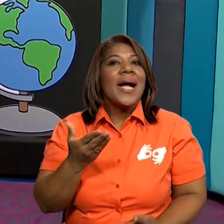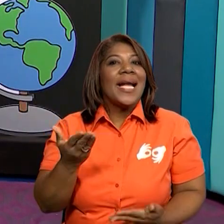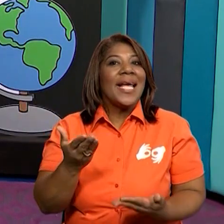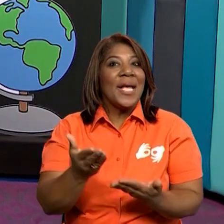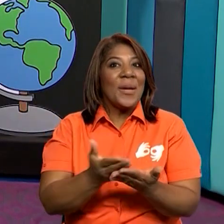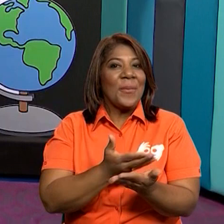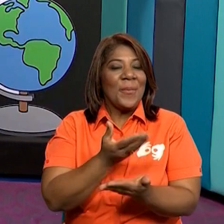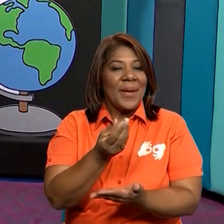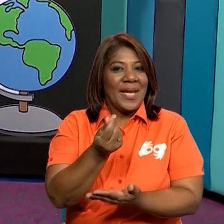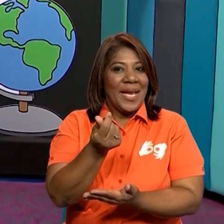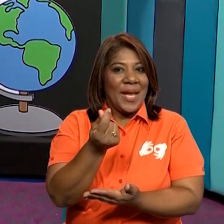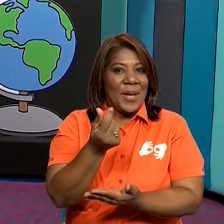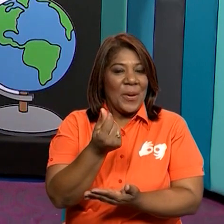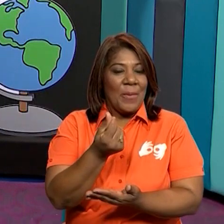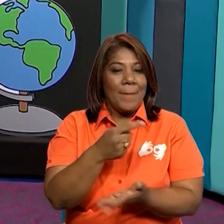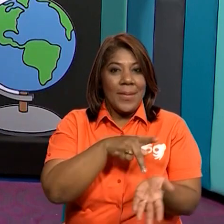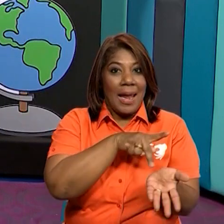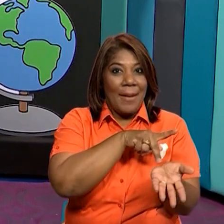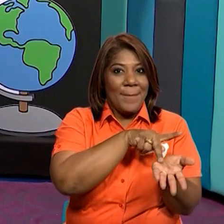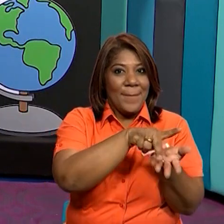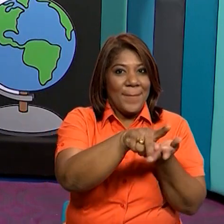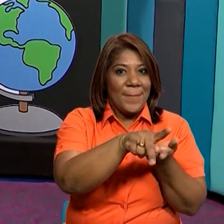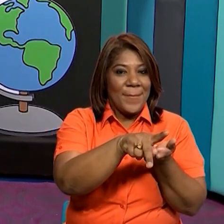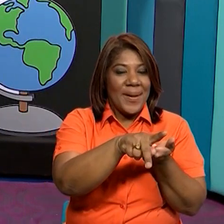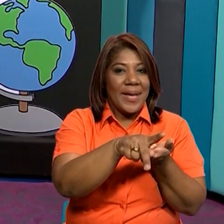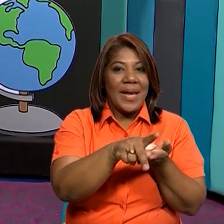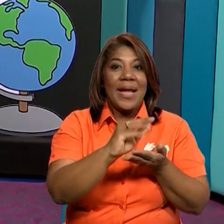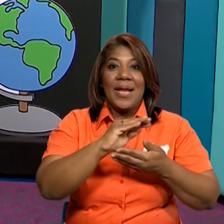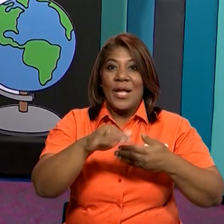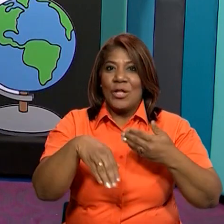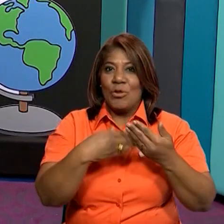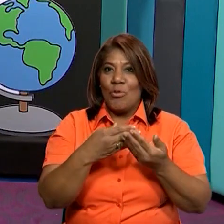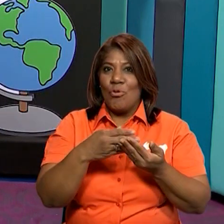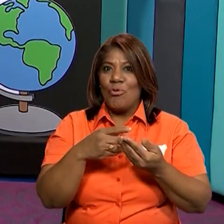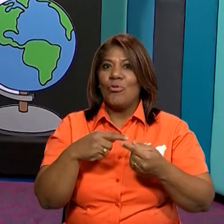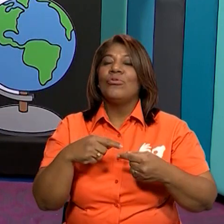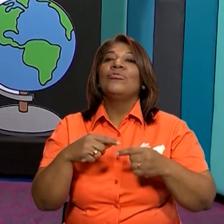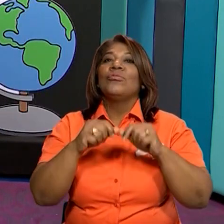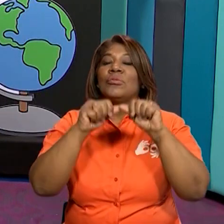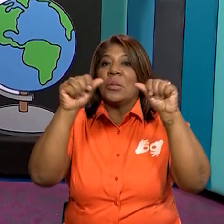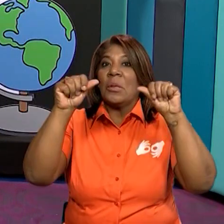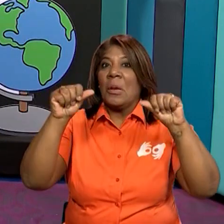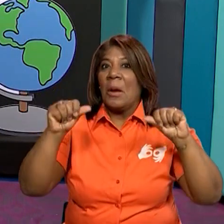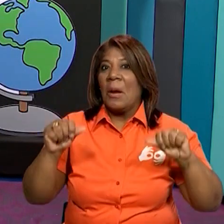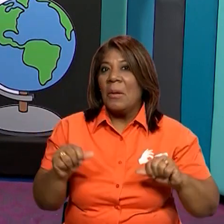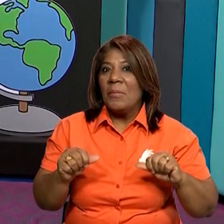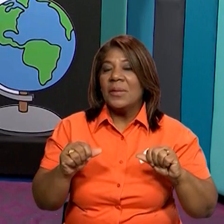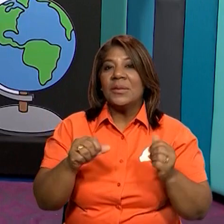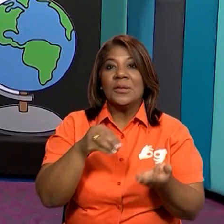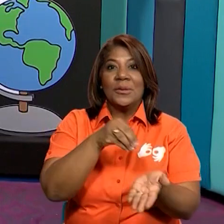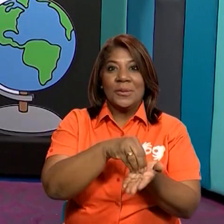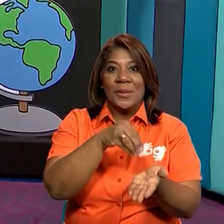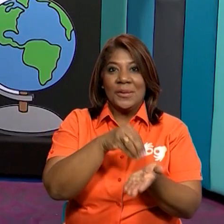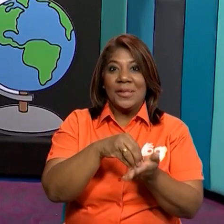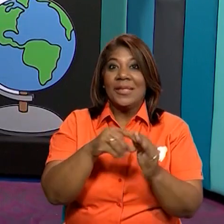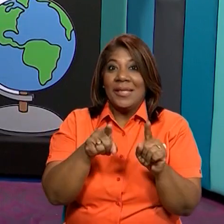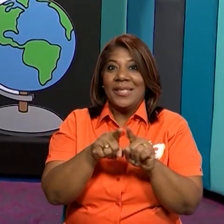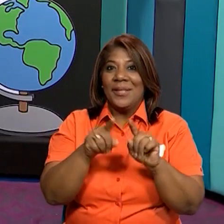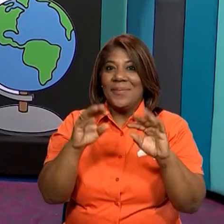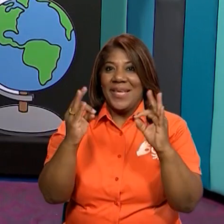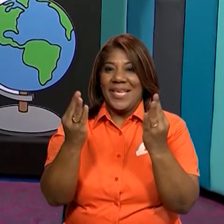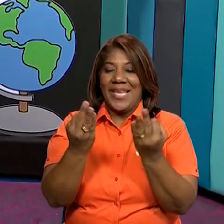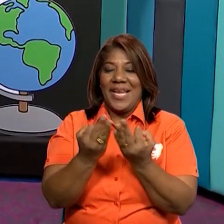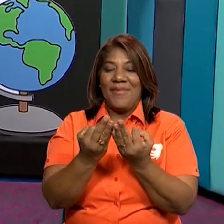compra o que están relacionadas con el comercio de nuestra comunidad o de nuestra familia. Para